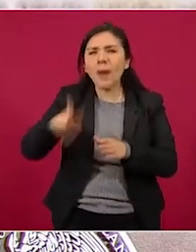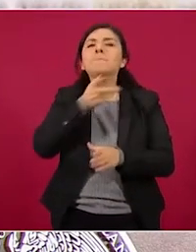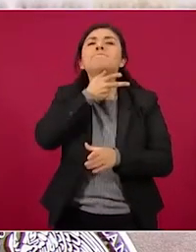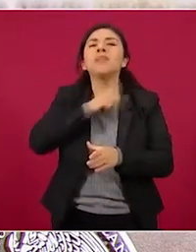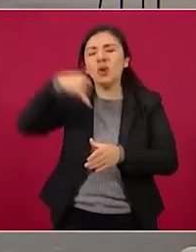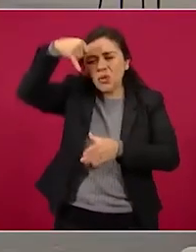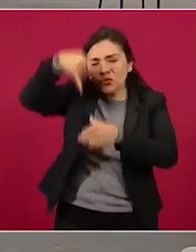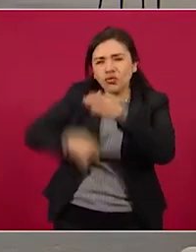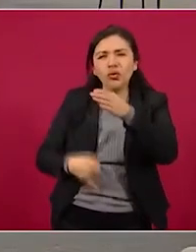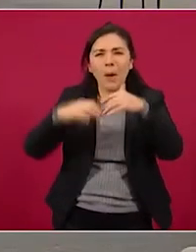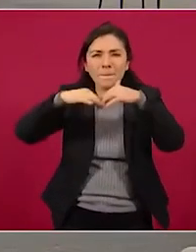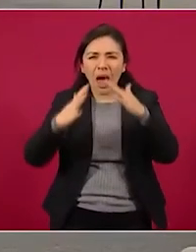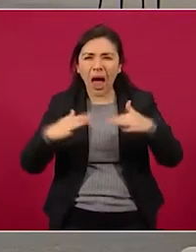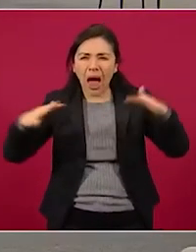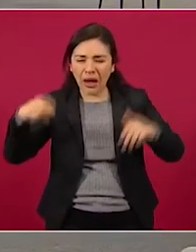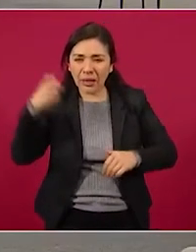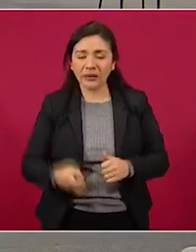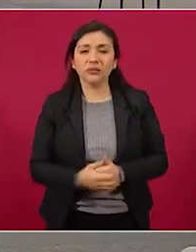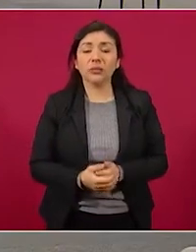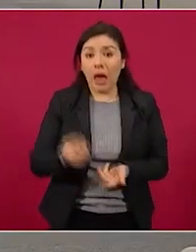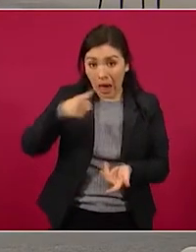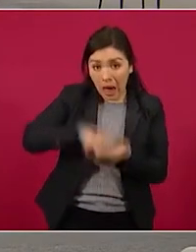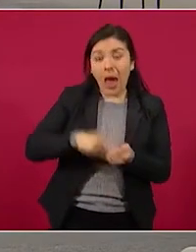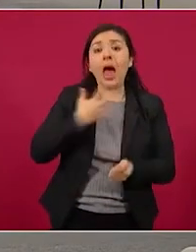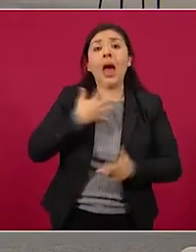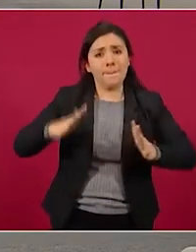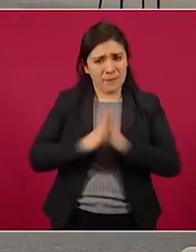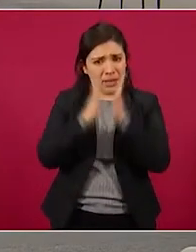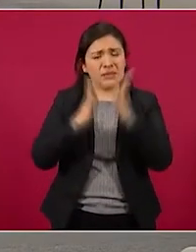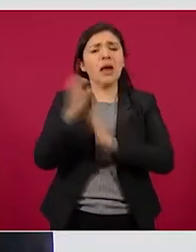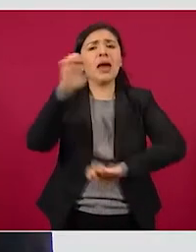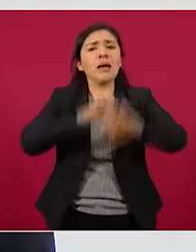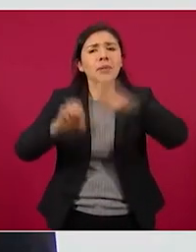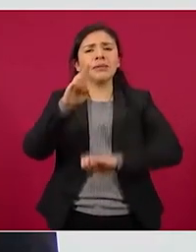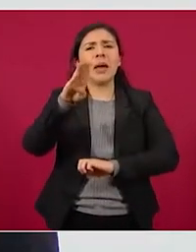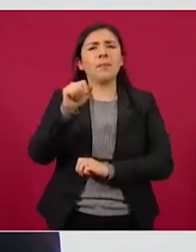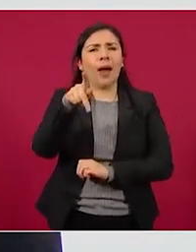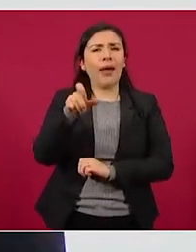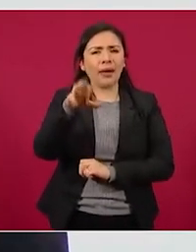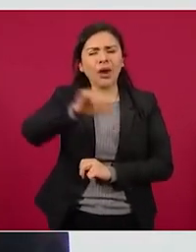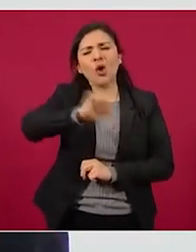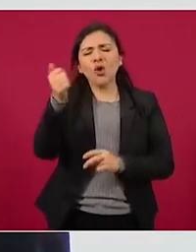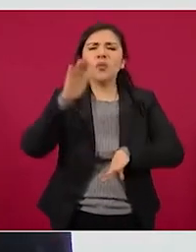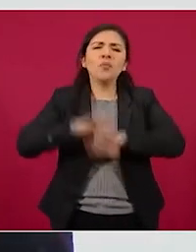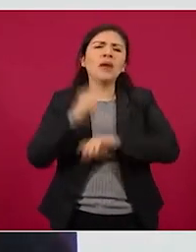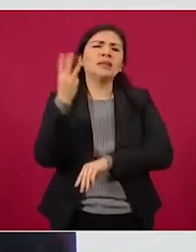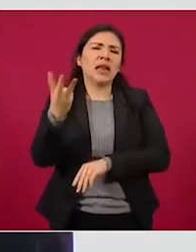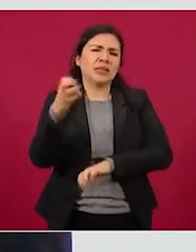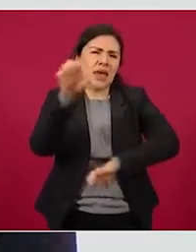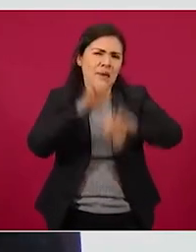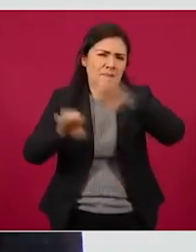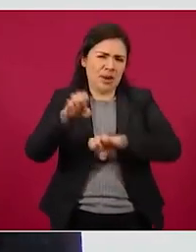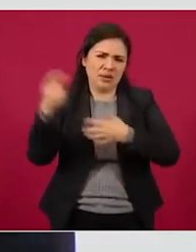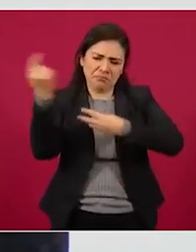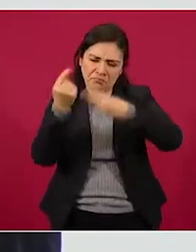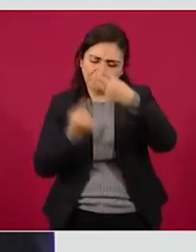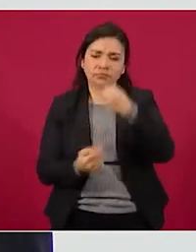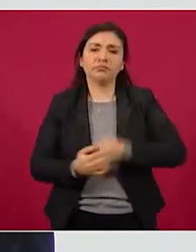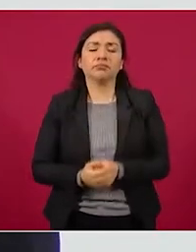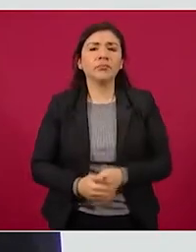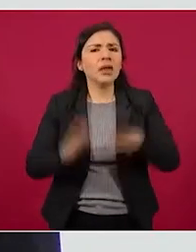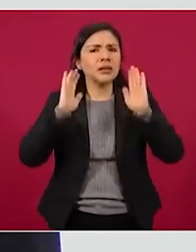y en el que participa Baker Hughes y tres empresas más. Dicho acuerdo fue